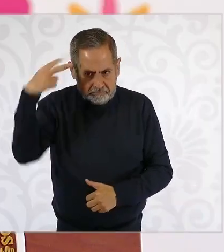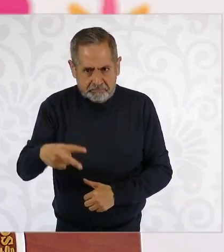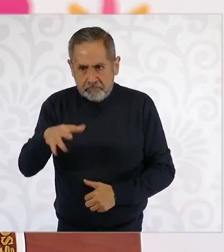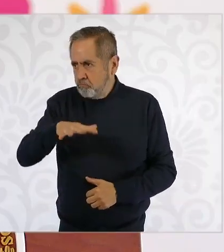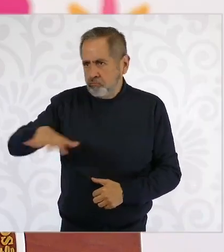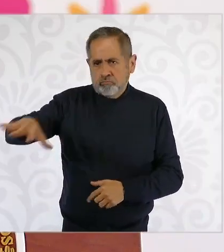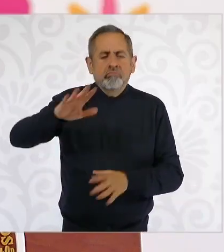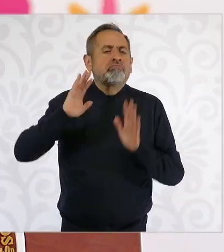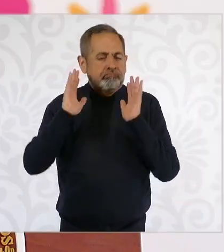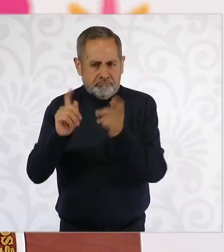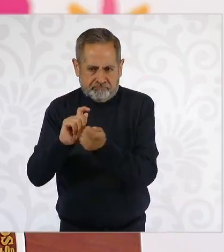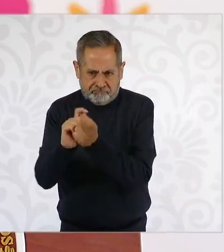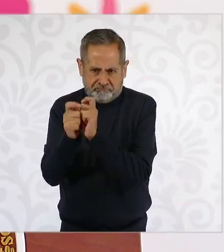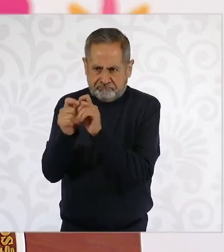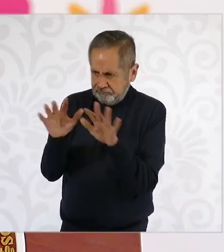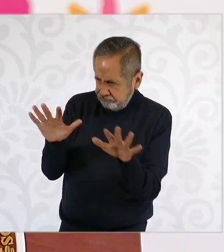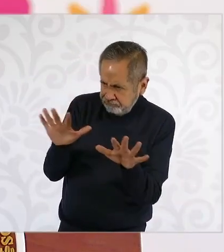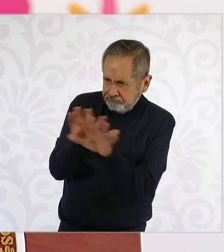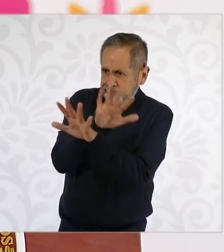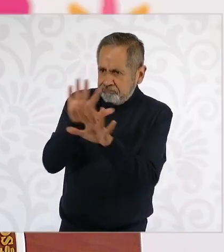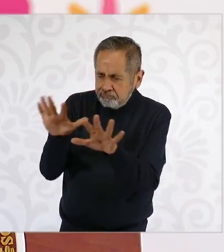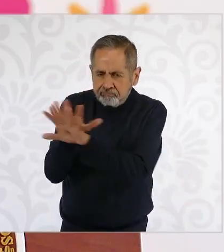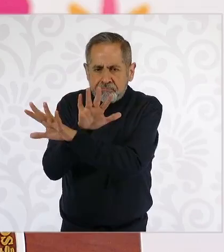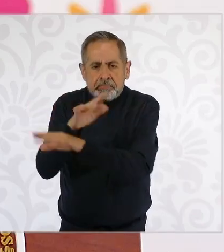transformando para bien.